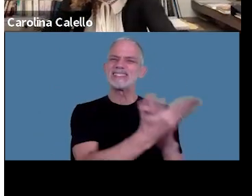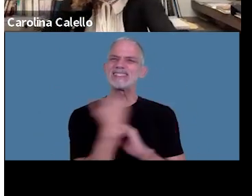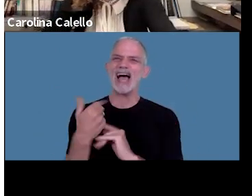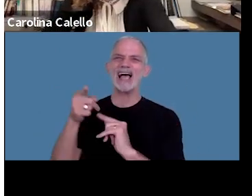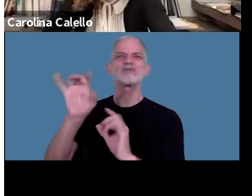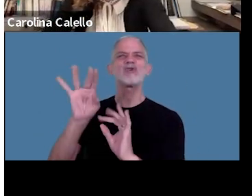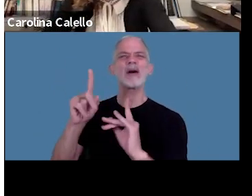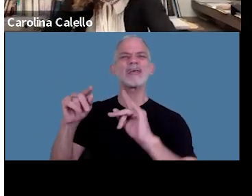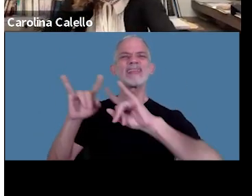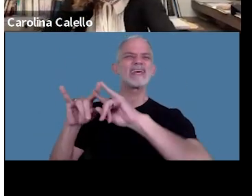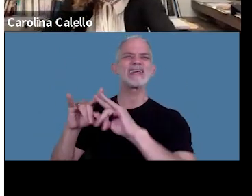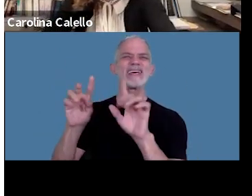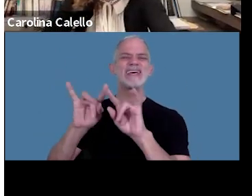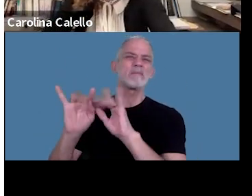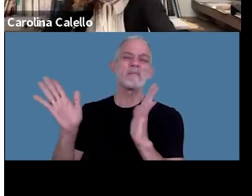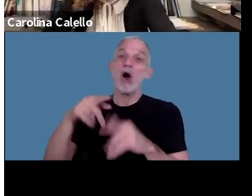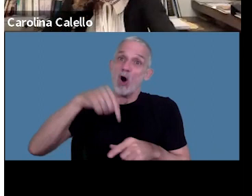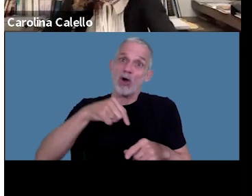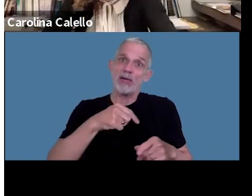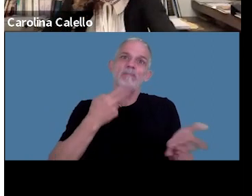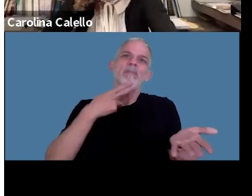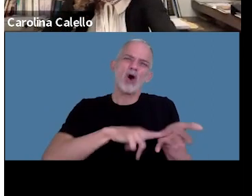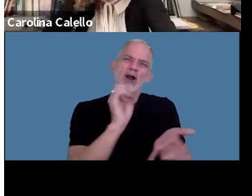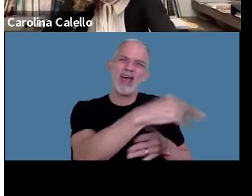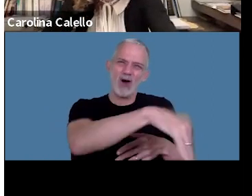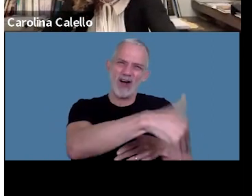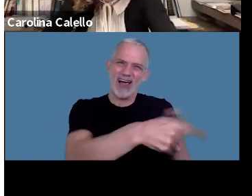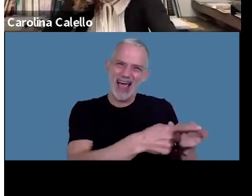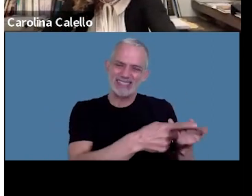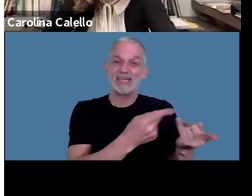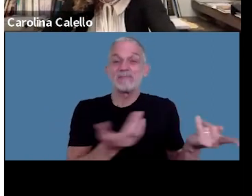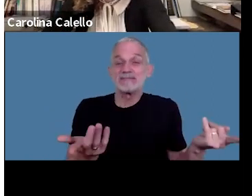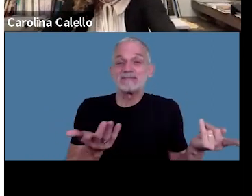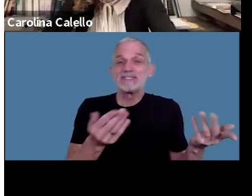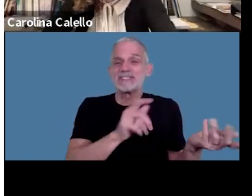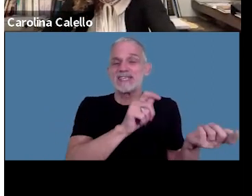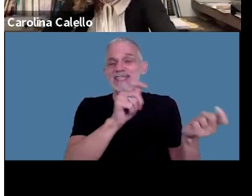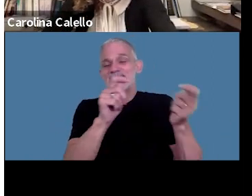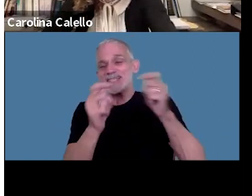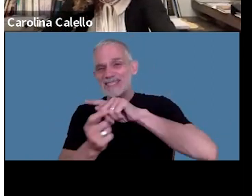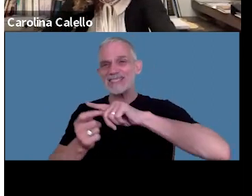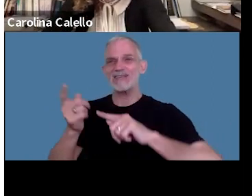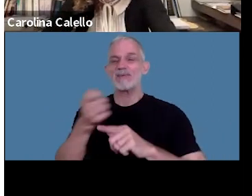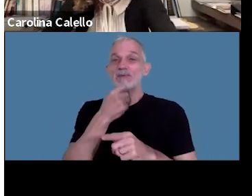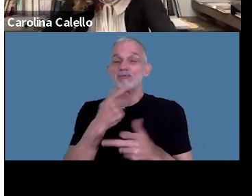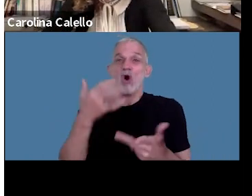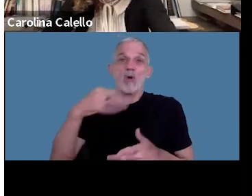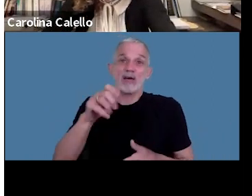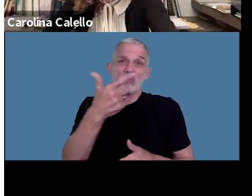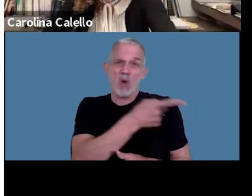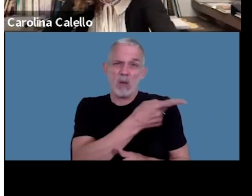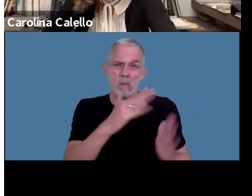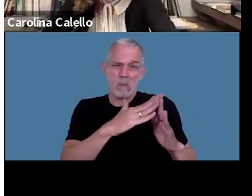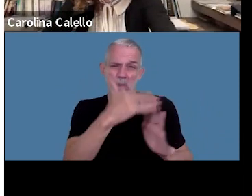otra porque hoy es postal pero digamos que pasa si no va haber obligación de